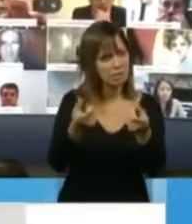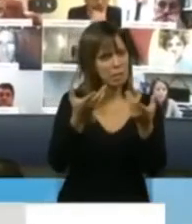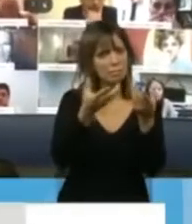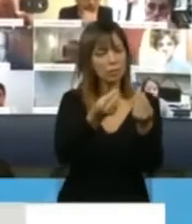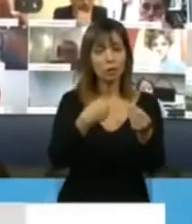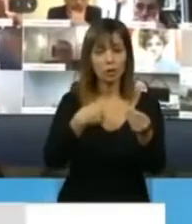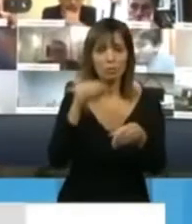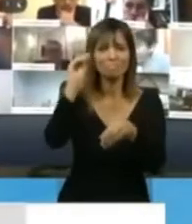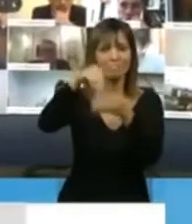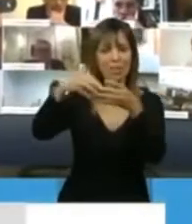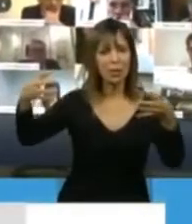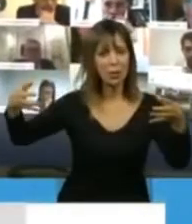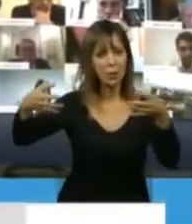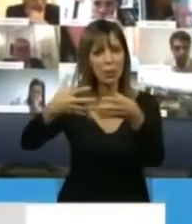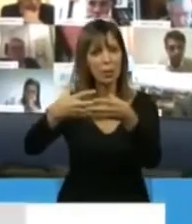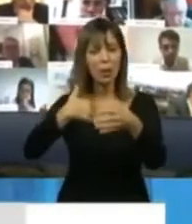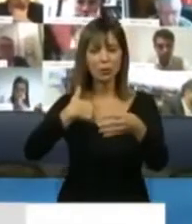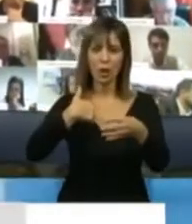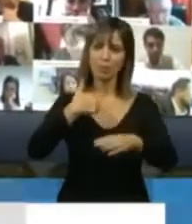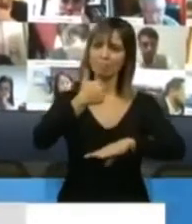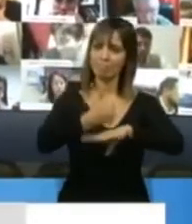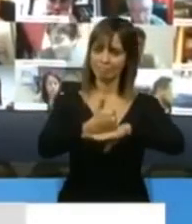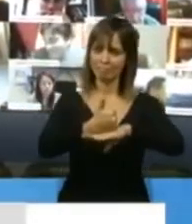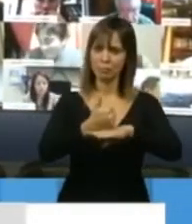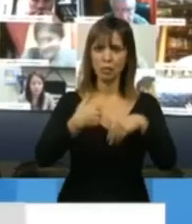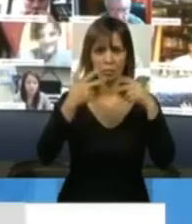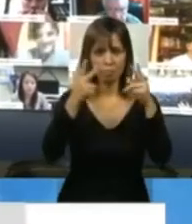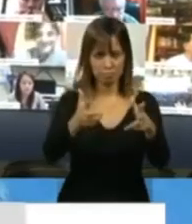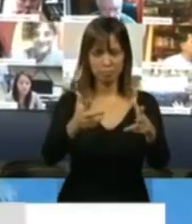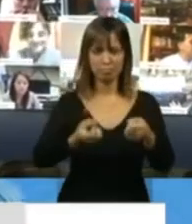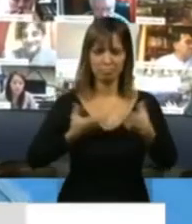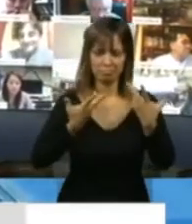de un colectivo y hoy me toca manifestarme a mí.